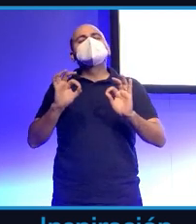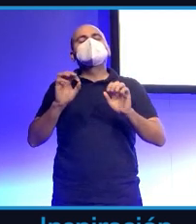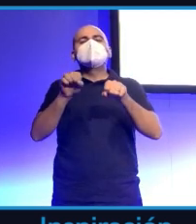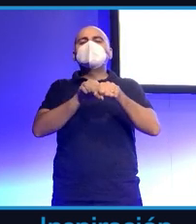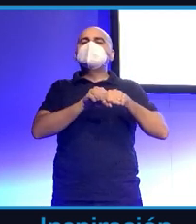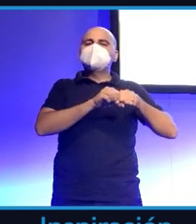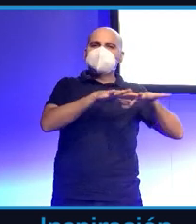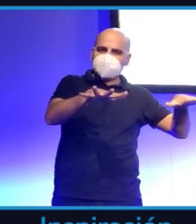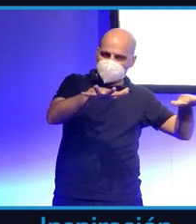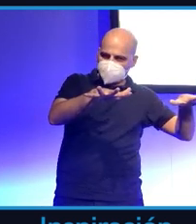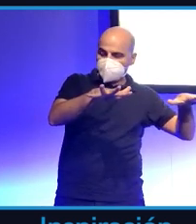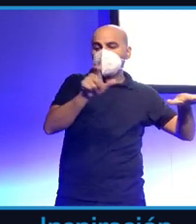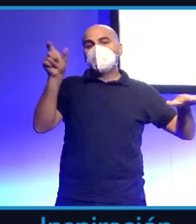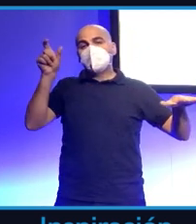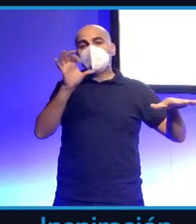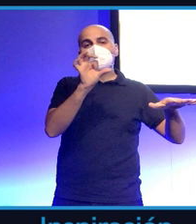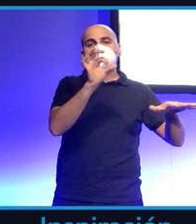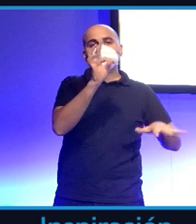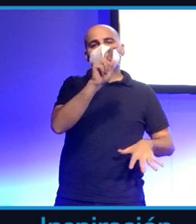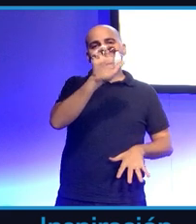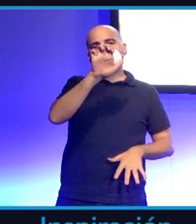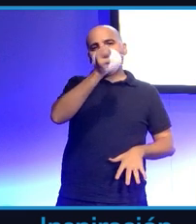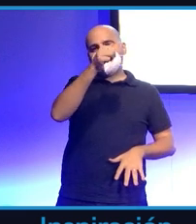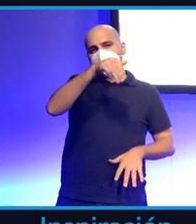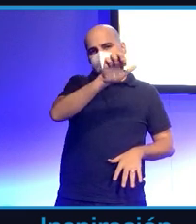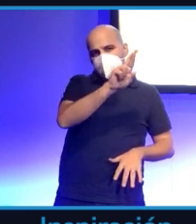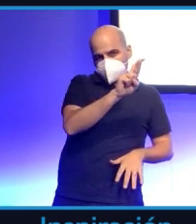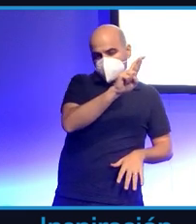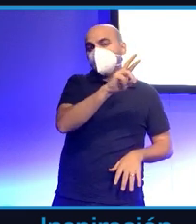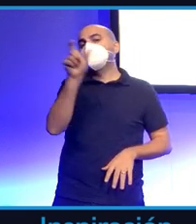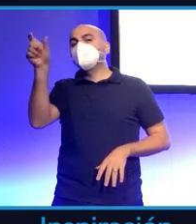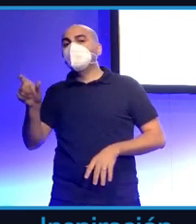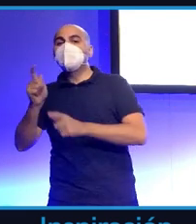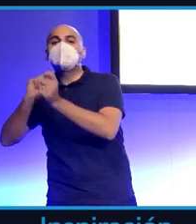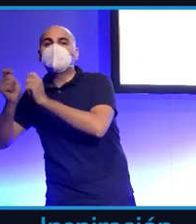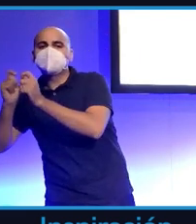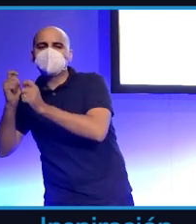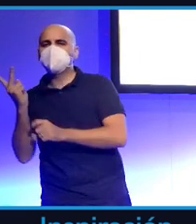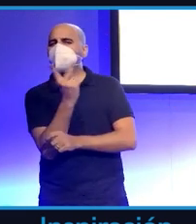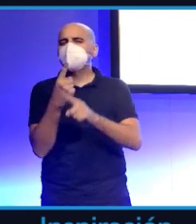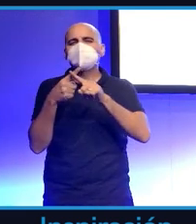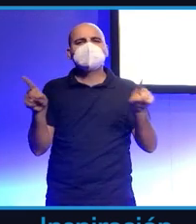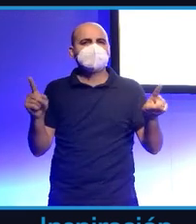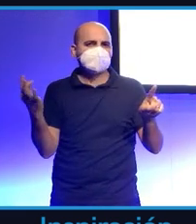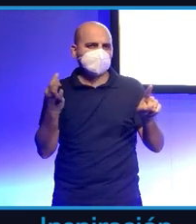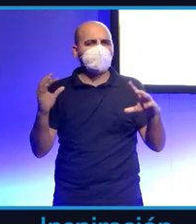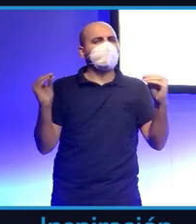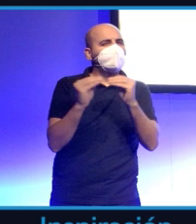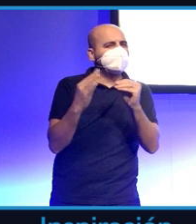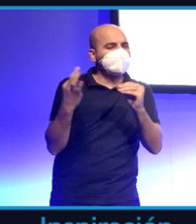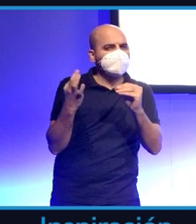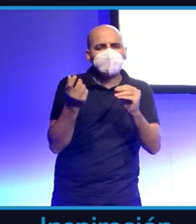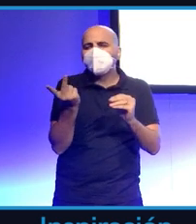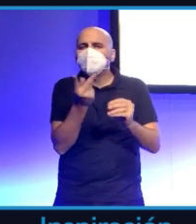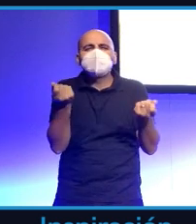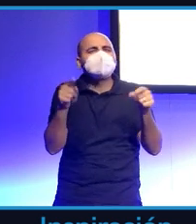y el periodista. ¿En qué se parecen de verdad? Aunque el streamer no quiere parecerse nada